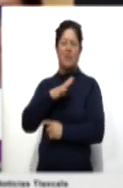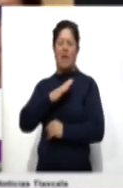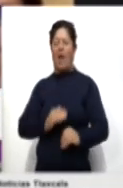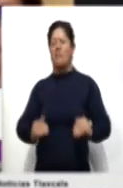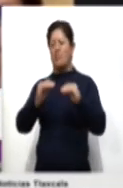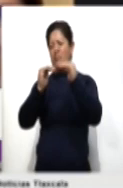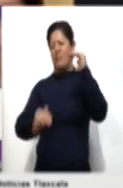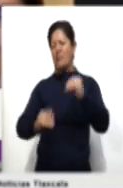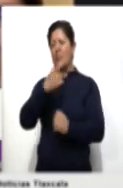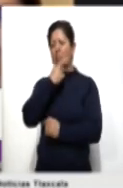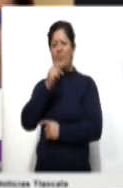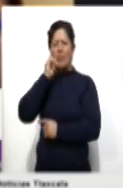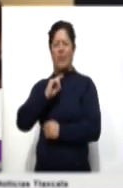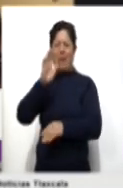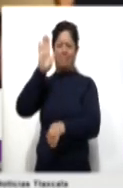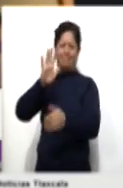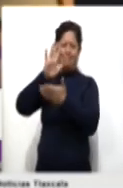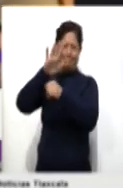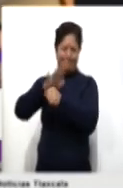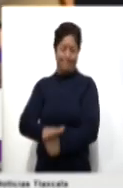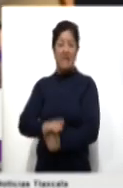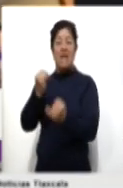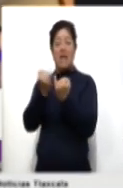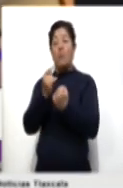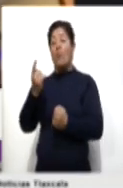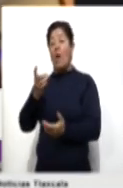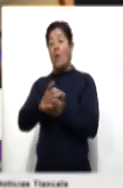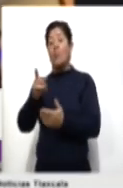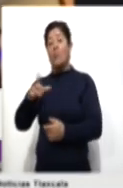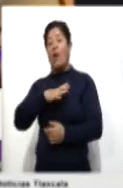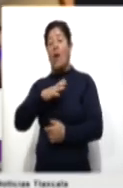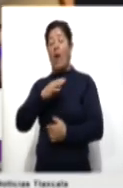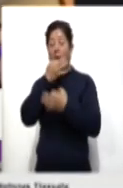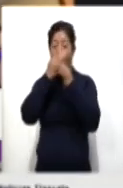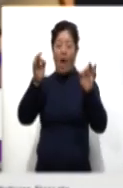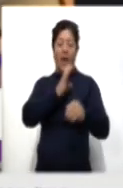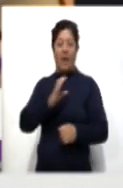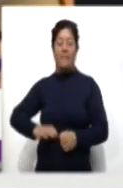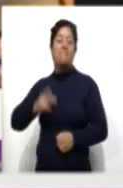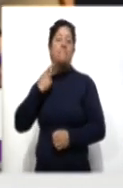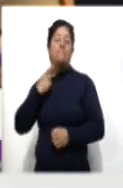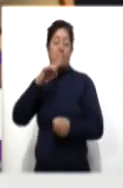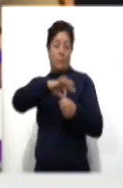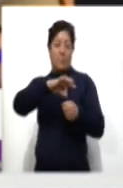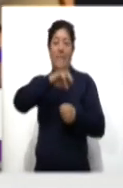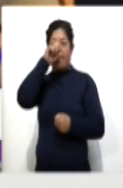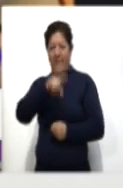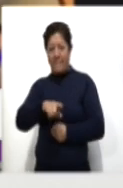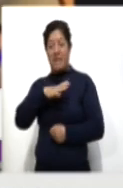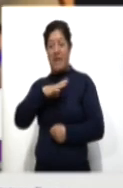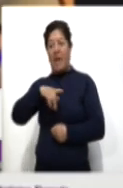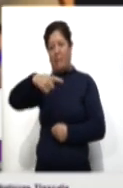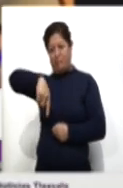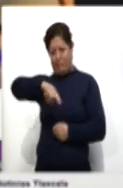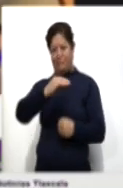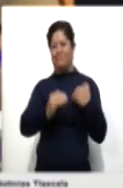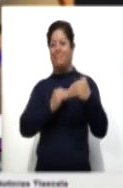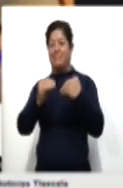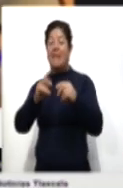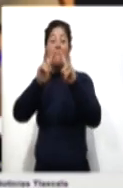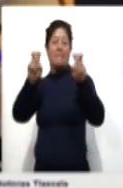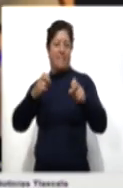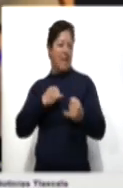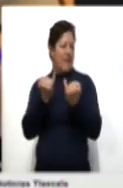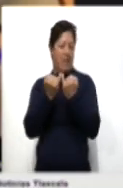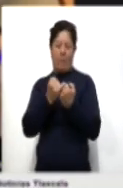de género, y no solo violencia en las campañas político-electorales, sino también en el ejercicio del cargo, tema al que también daremos seguimiento